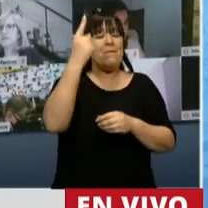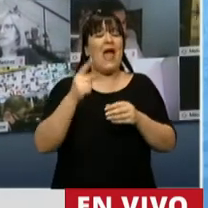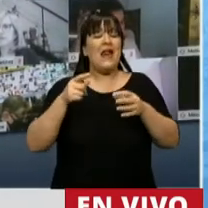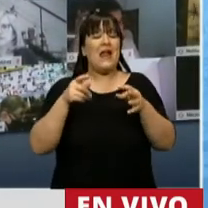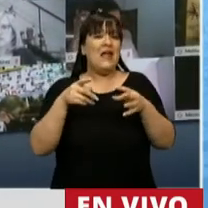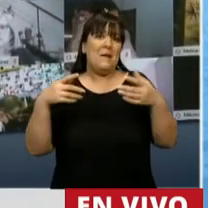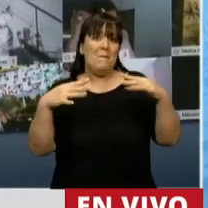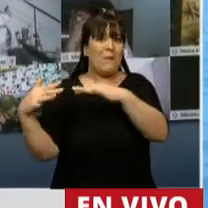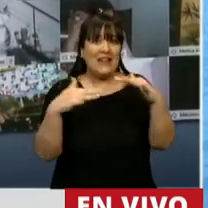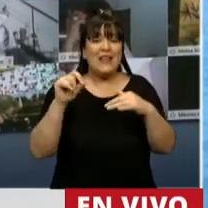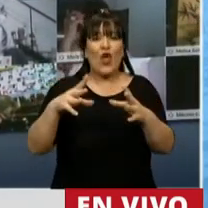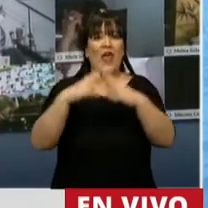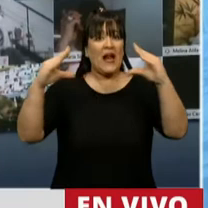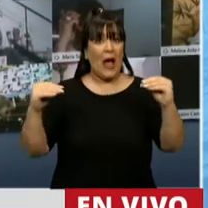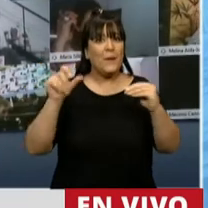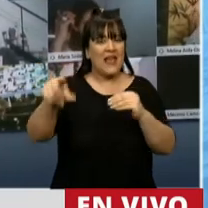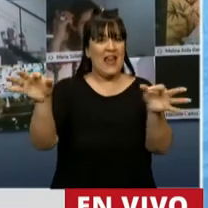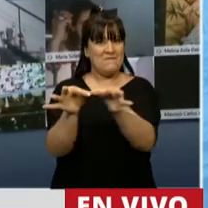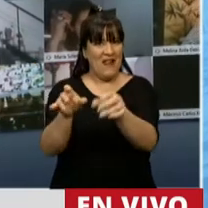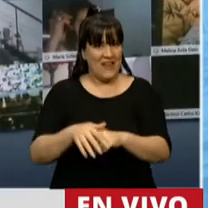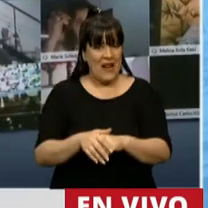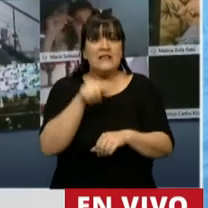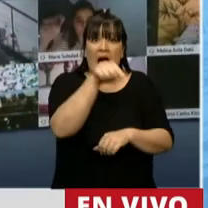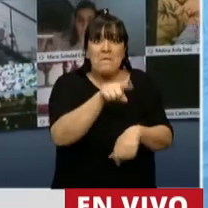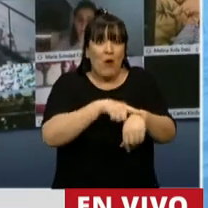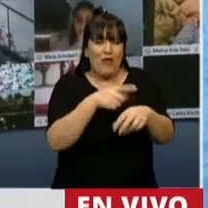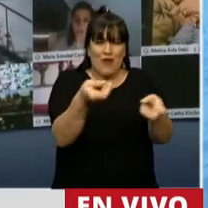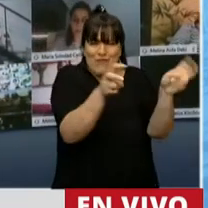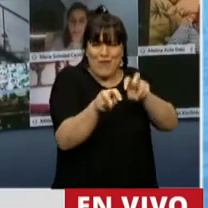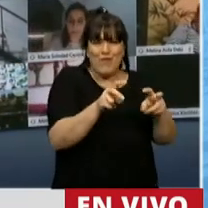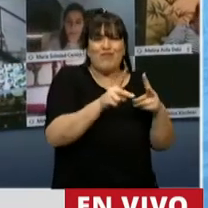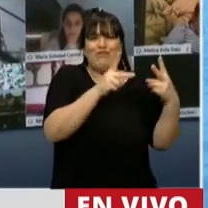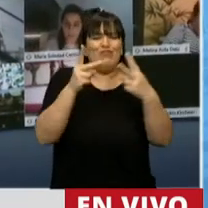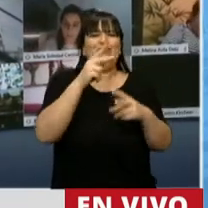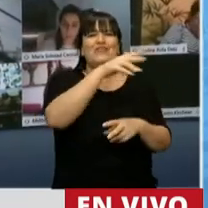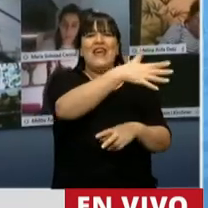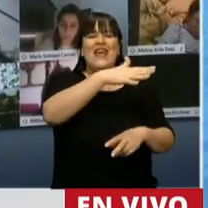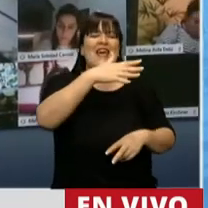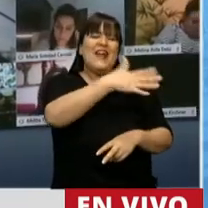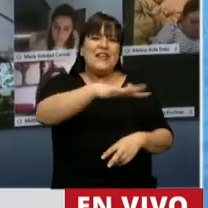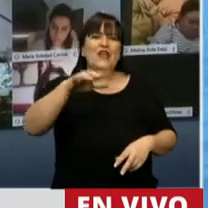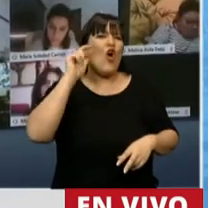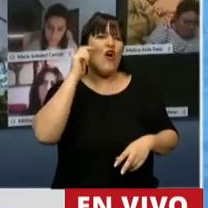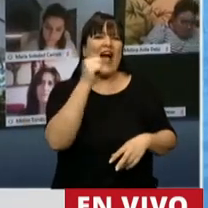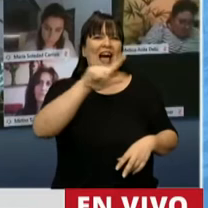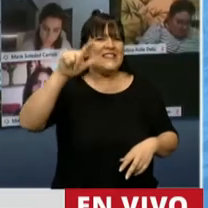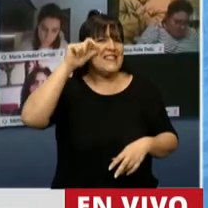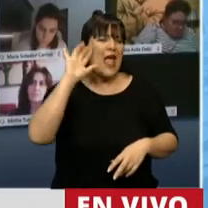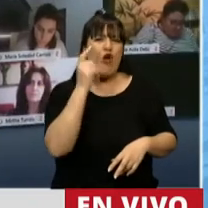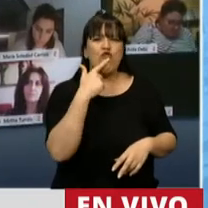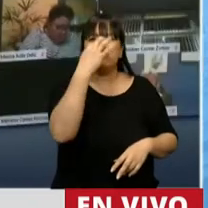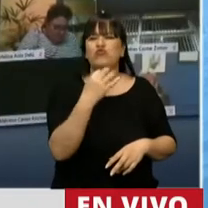en las Islas Malvinas. Y así fue que partimos desde Río Gallegos un día sábado,